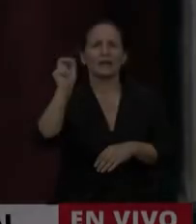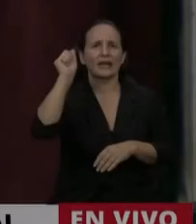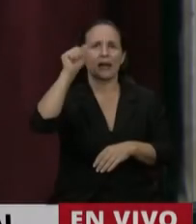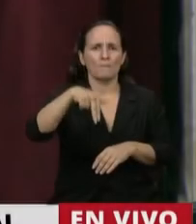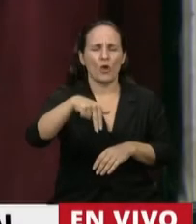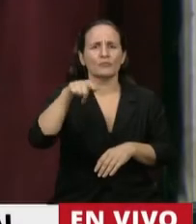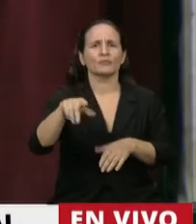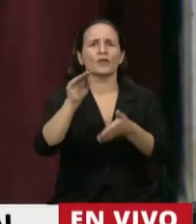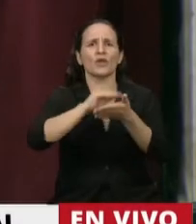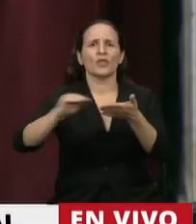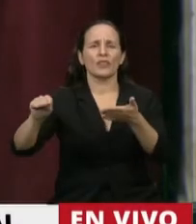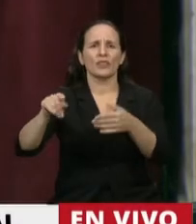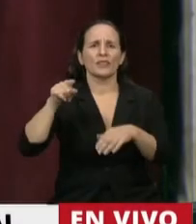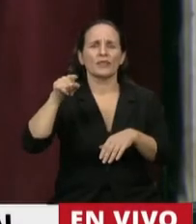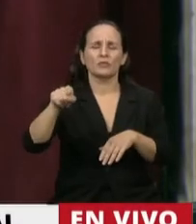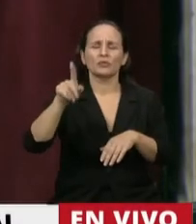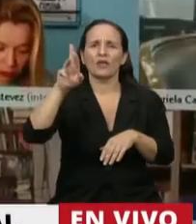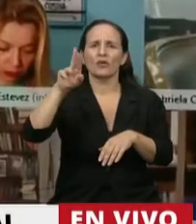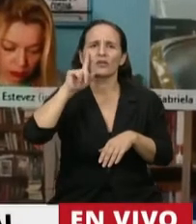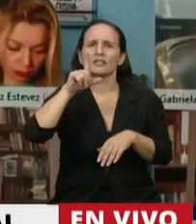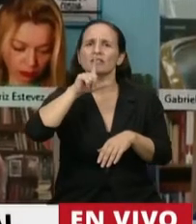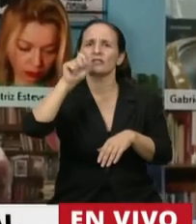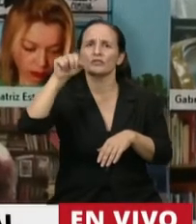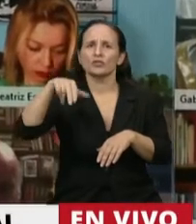Tiene la palabra el diputado Cristian Ritondo.